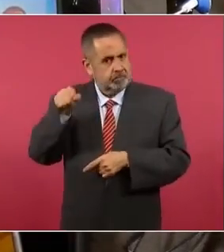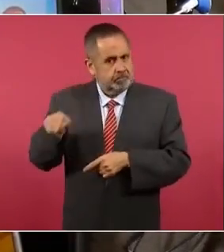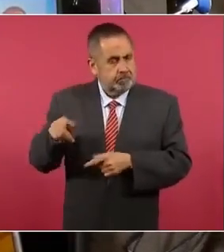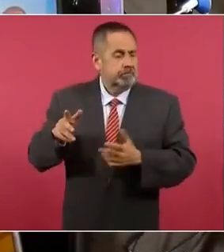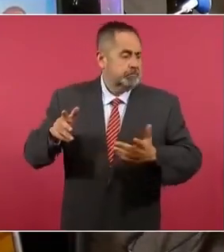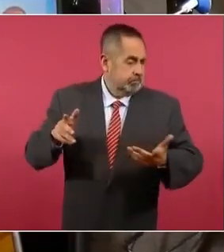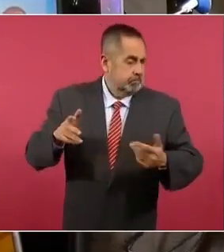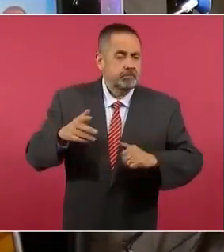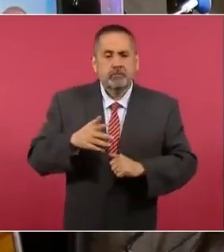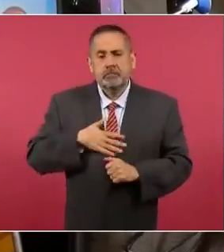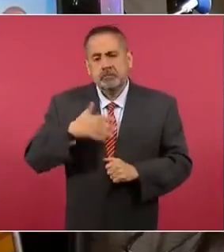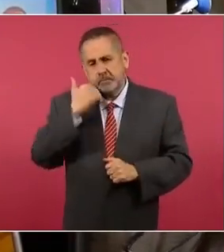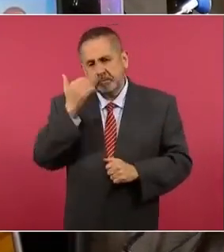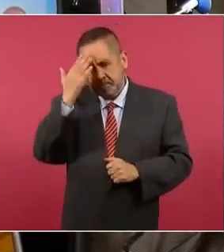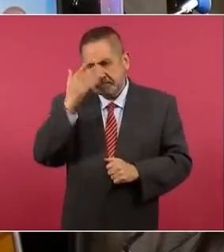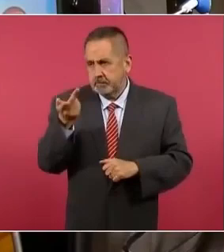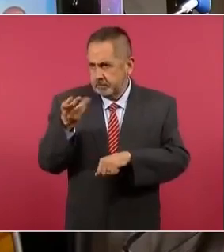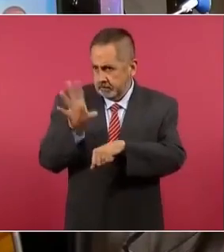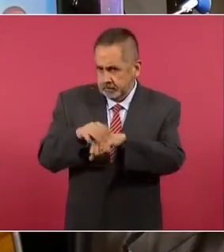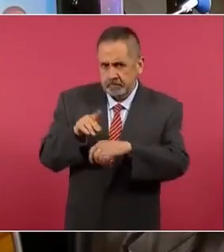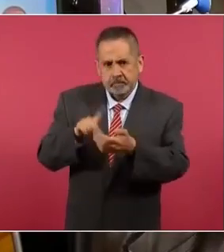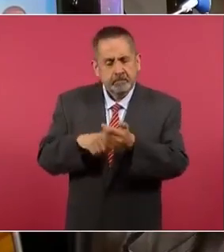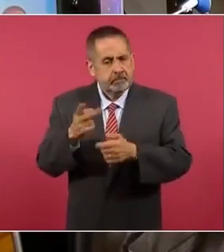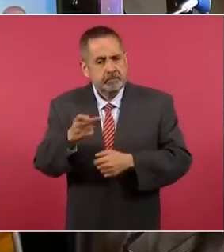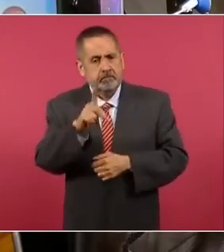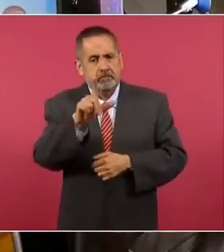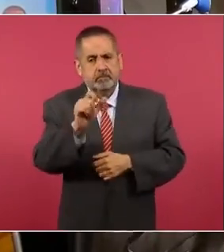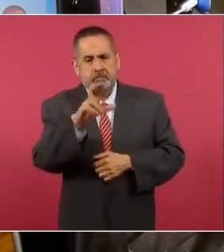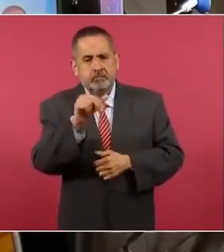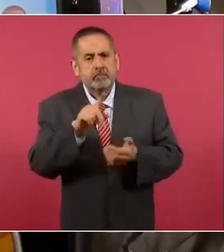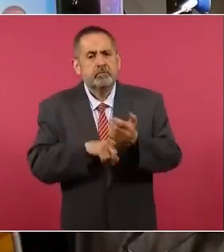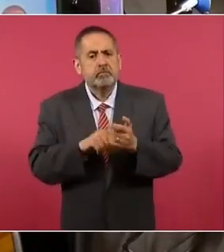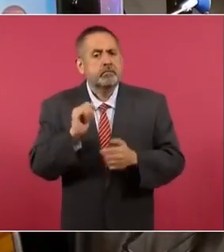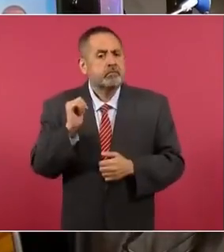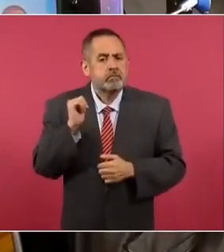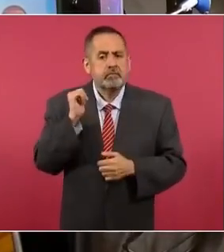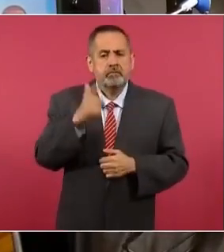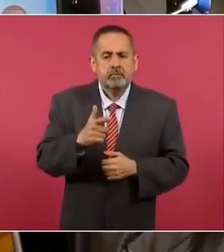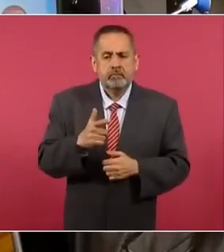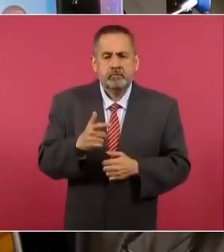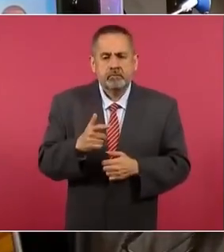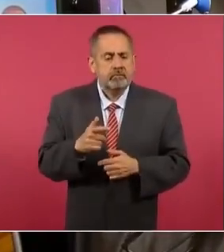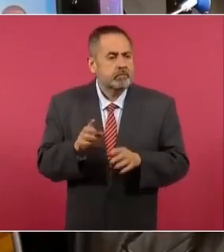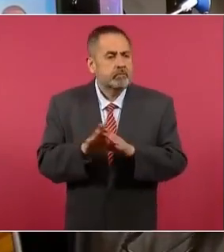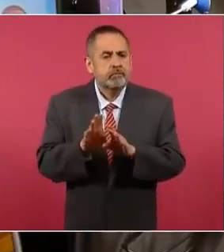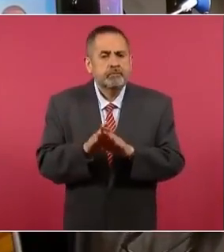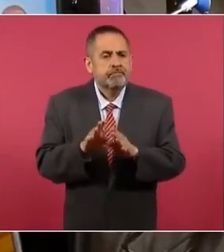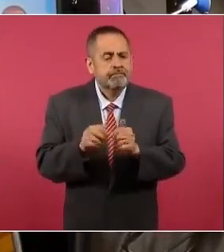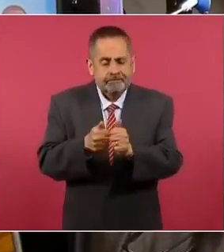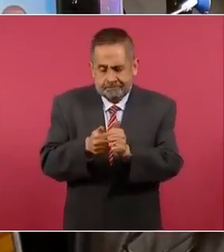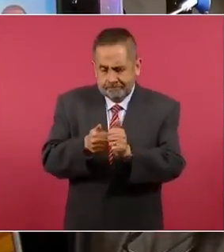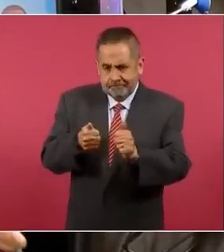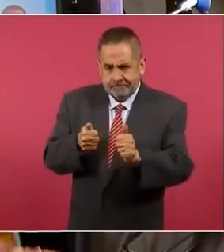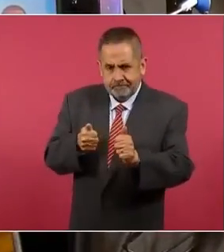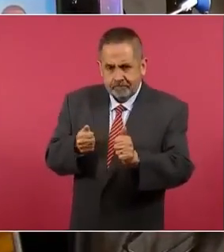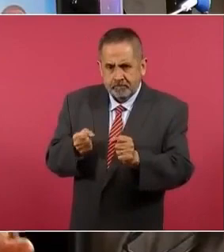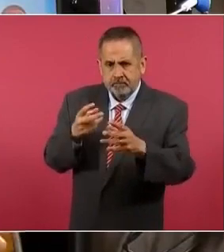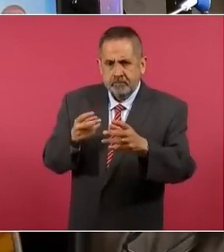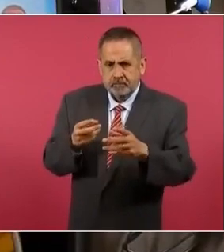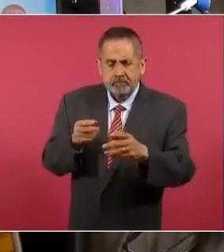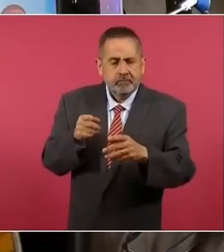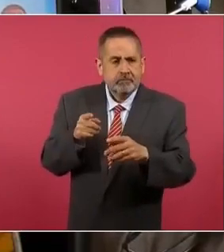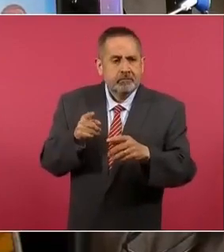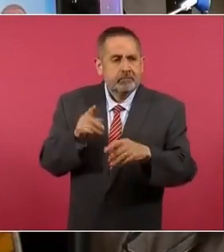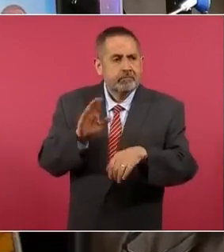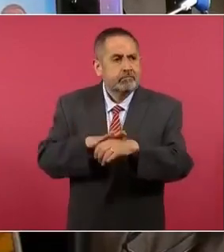conocer, si me lo permite, señor presidente, Laura, si existe algún retraso, ¿tendría que ver con el C5?